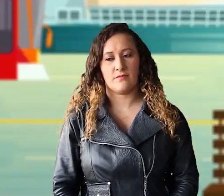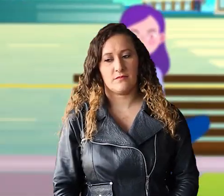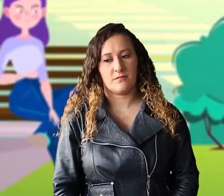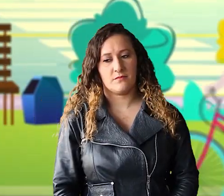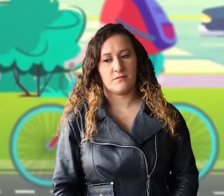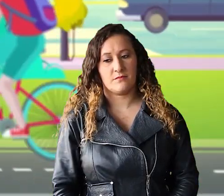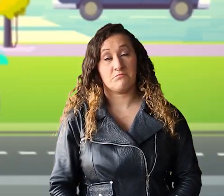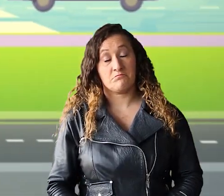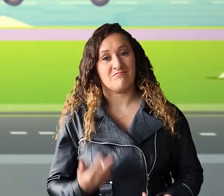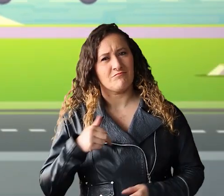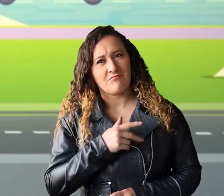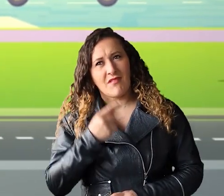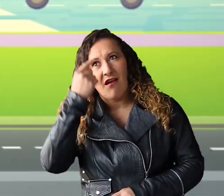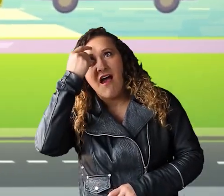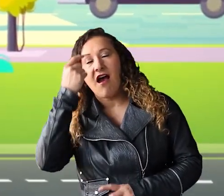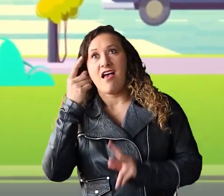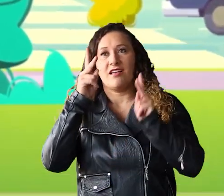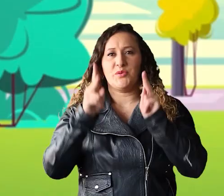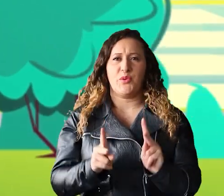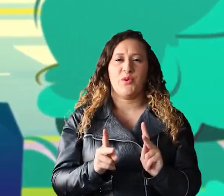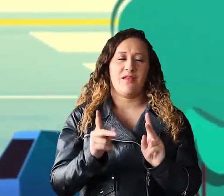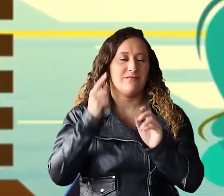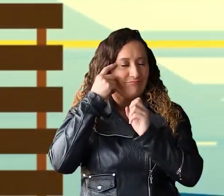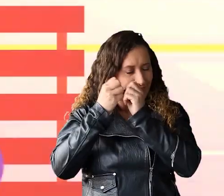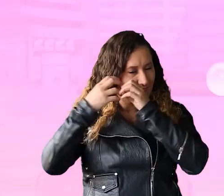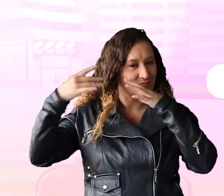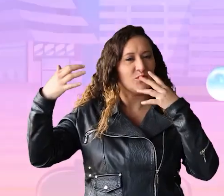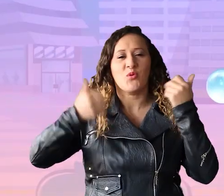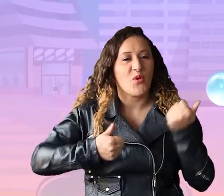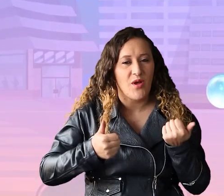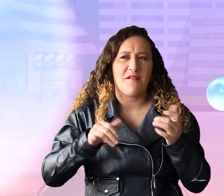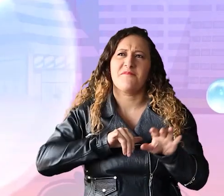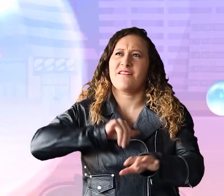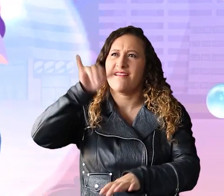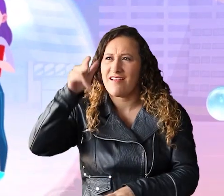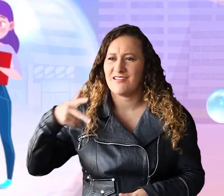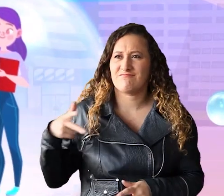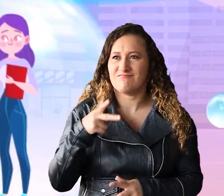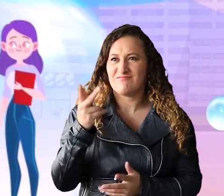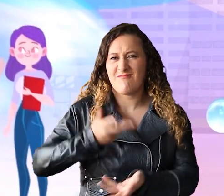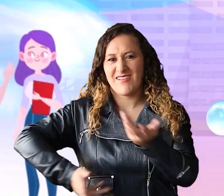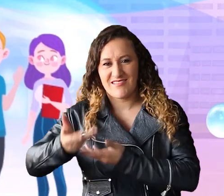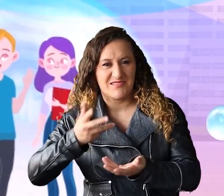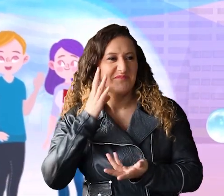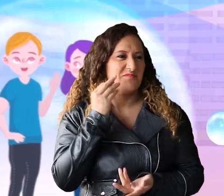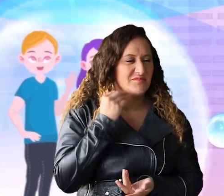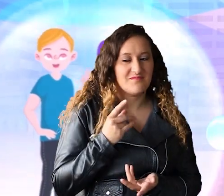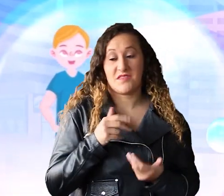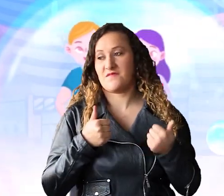Siempre que pensamos en descanso aparecen en nuestra mente las ganas de viajar, de compartir experiencias y de pasarla bien,